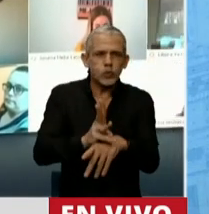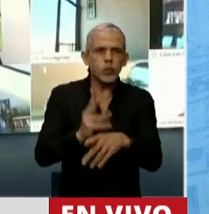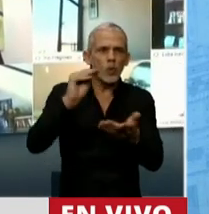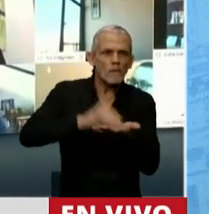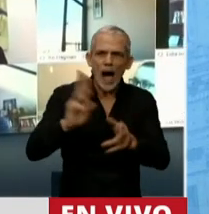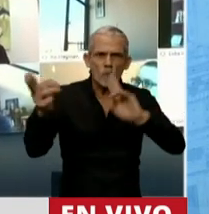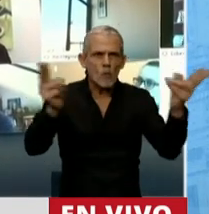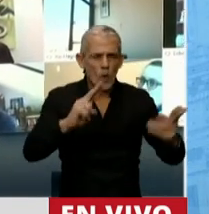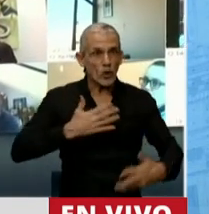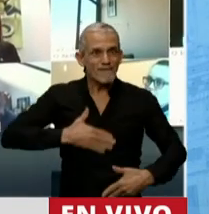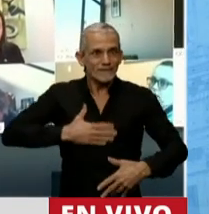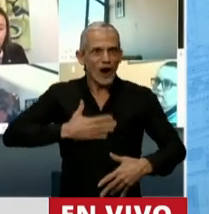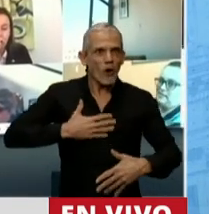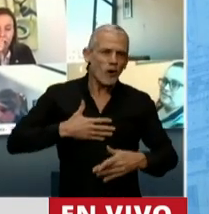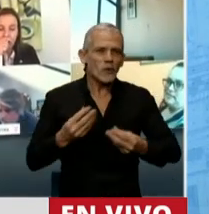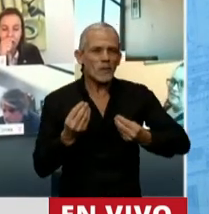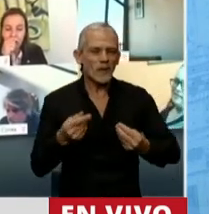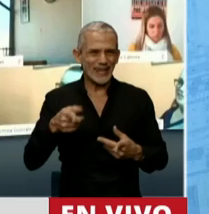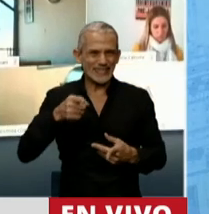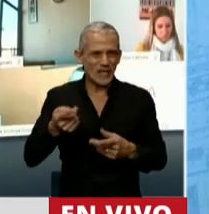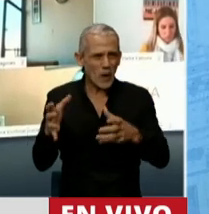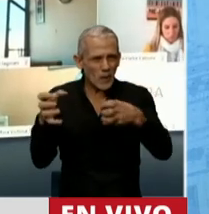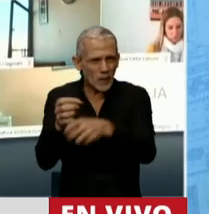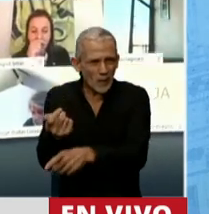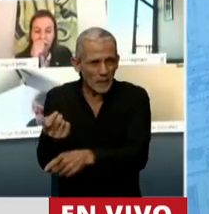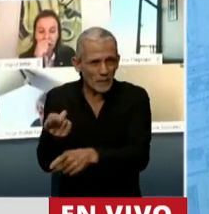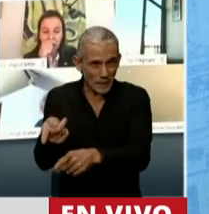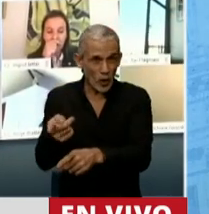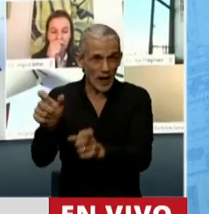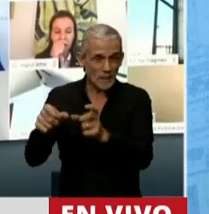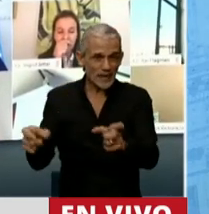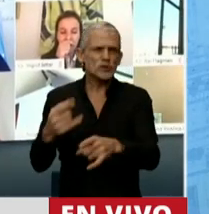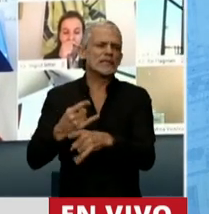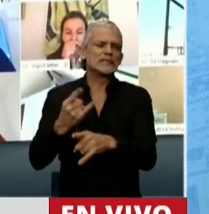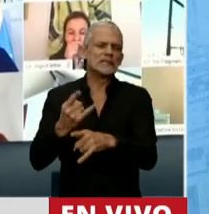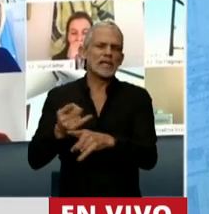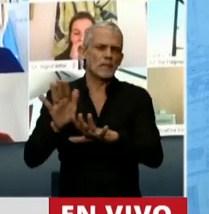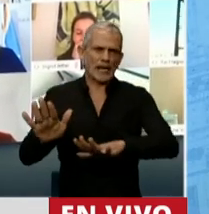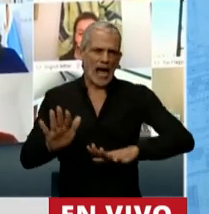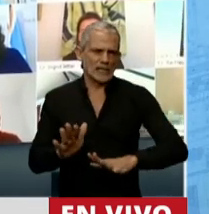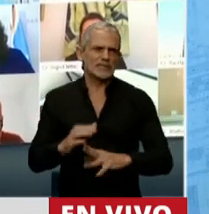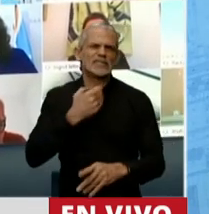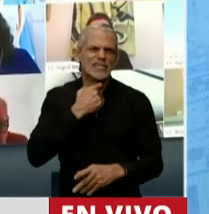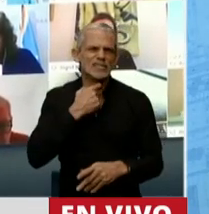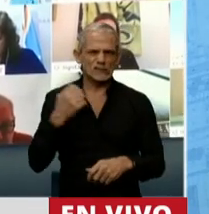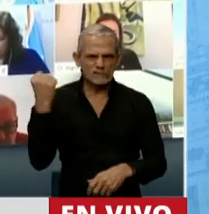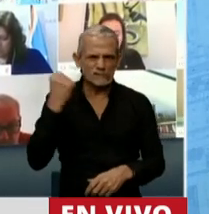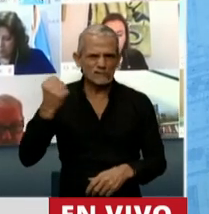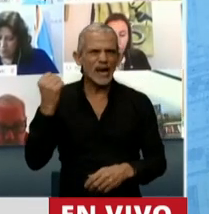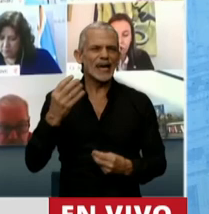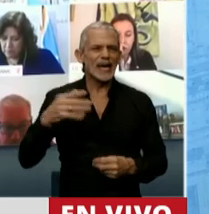Argentina, porque en definitiva, esa minoría es la que siempre ha tratado de que al pueblo